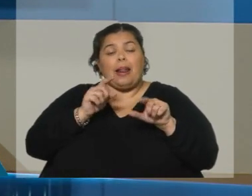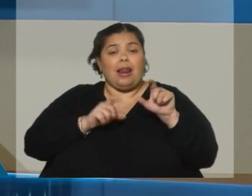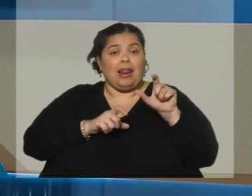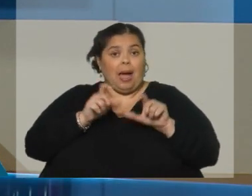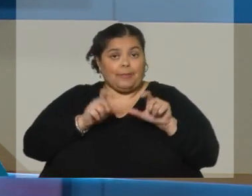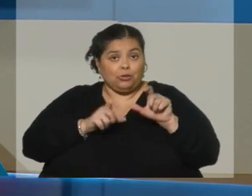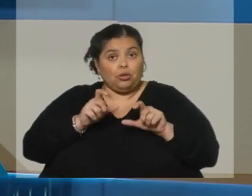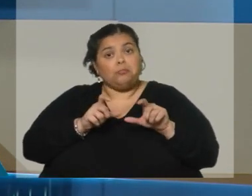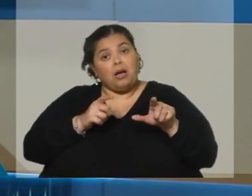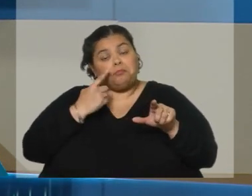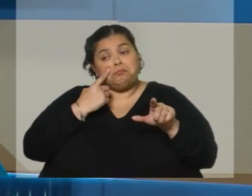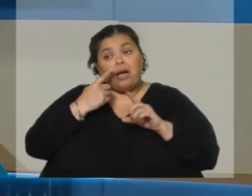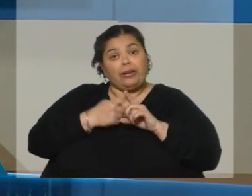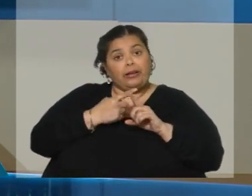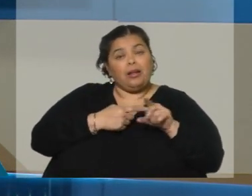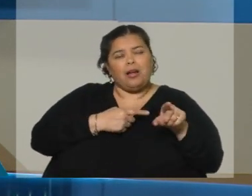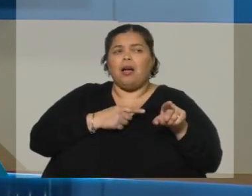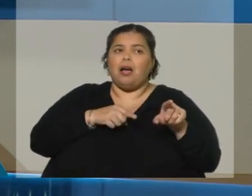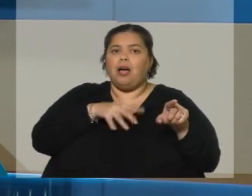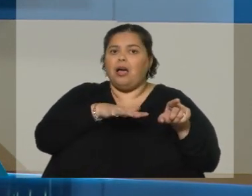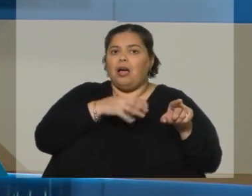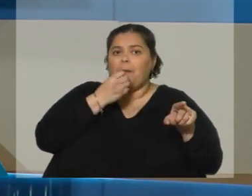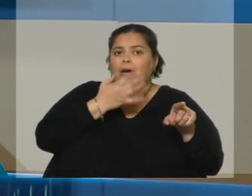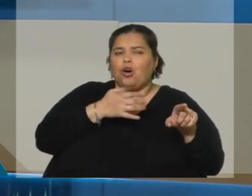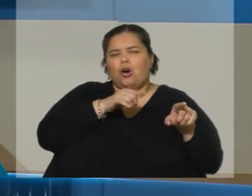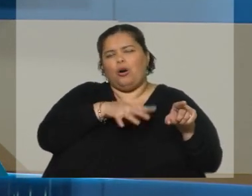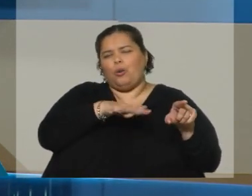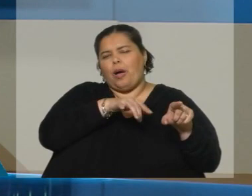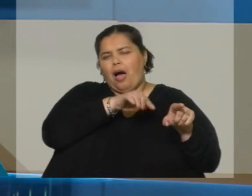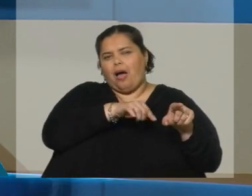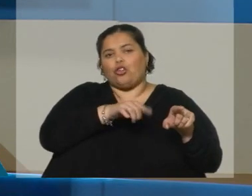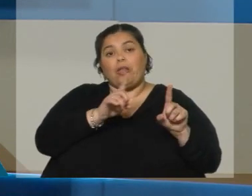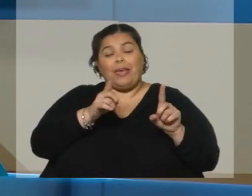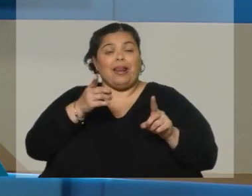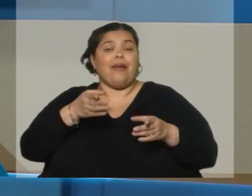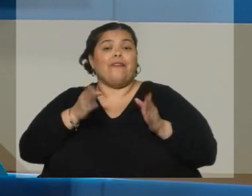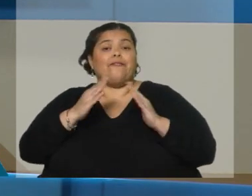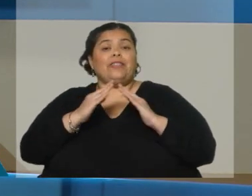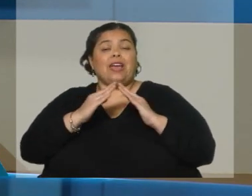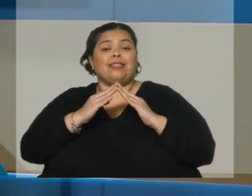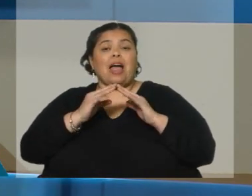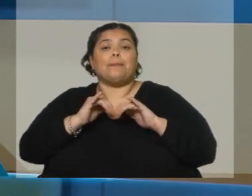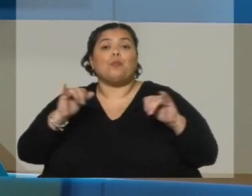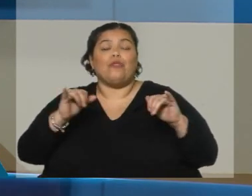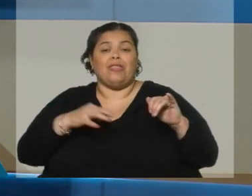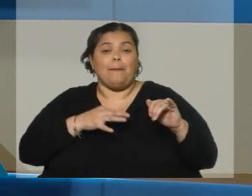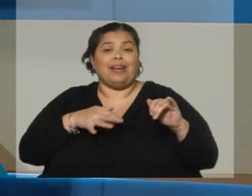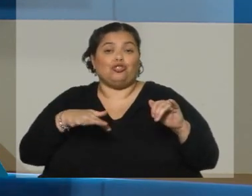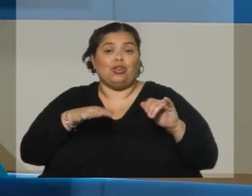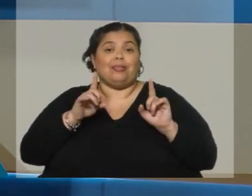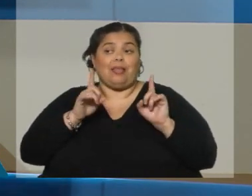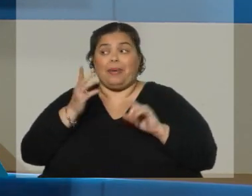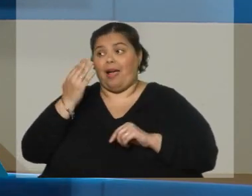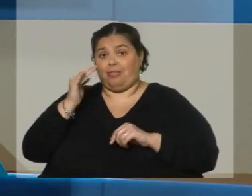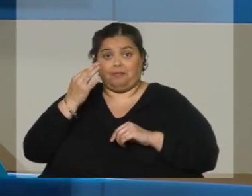del arrendador hacia esos barrios. Acá sin dudas está la vivienda promovida, la vivienda de interés social, como factor clave desde hace unos años